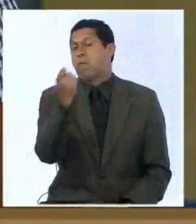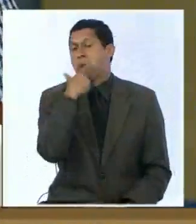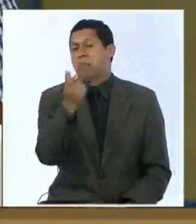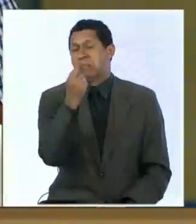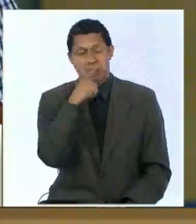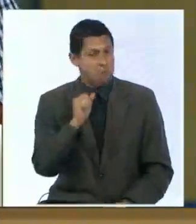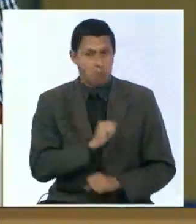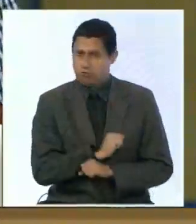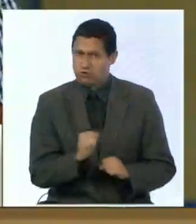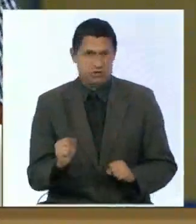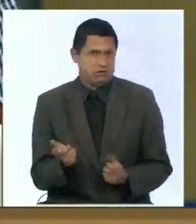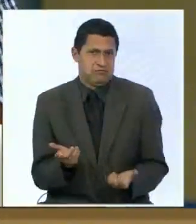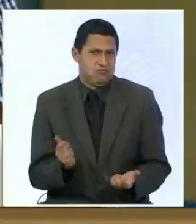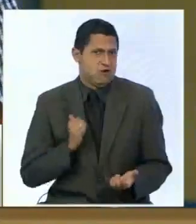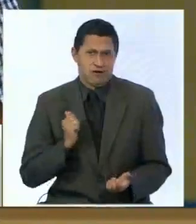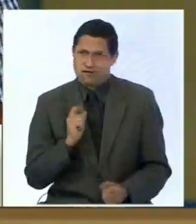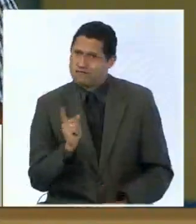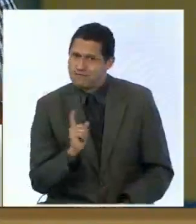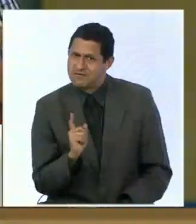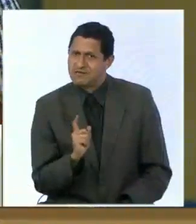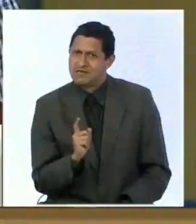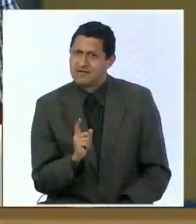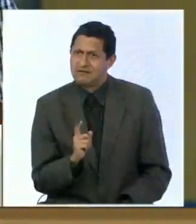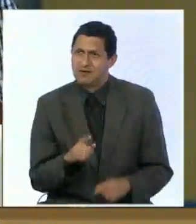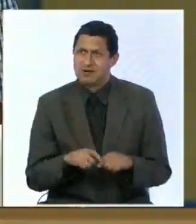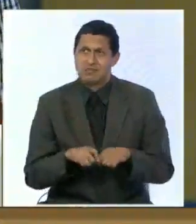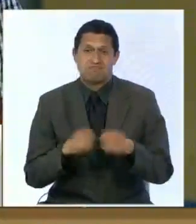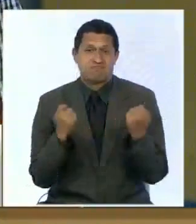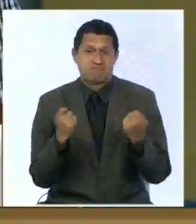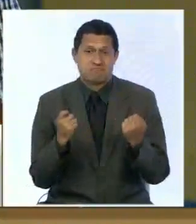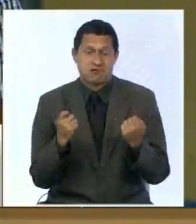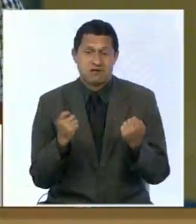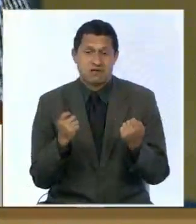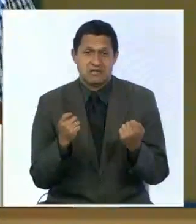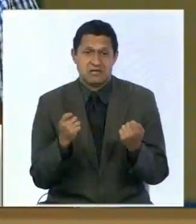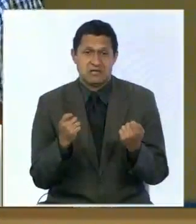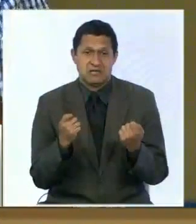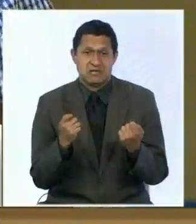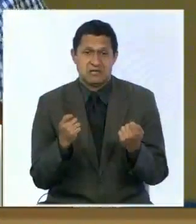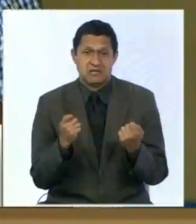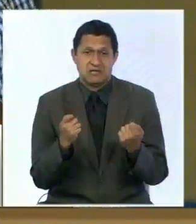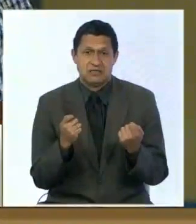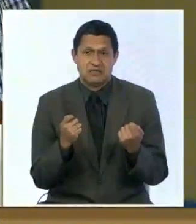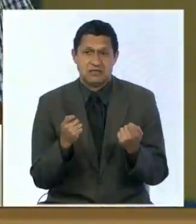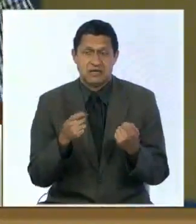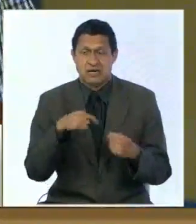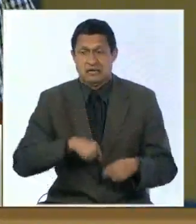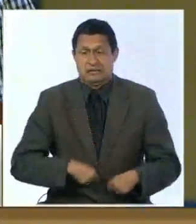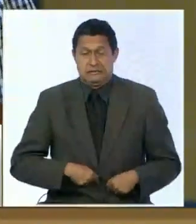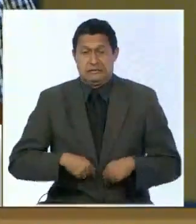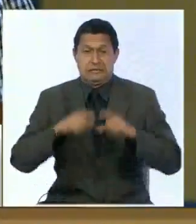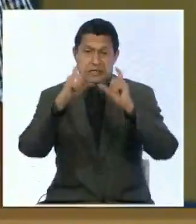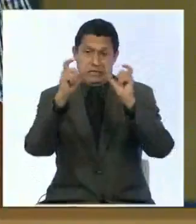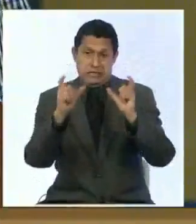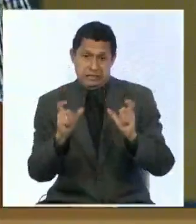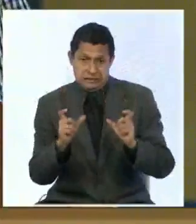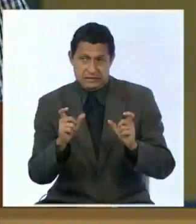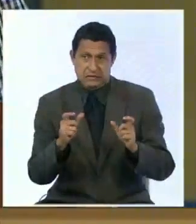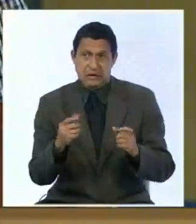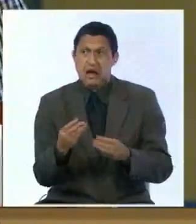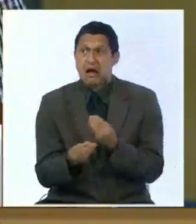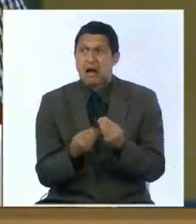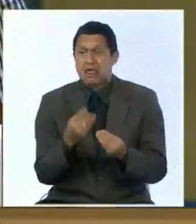medicamento porque daña el tacto digestivo y causa